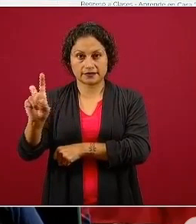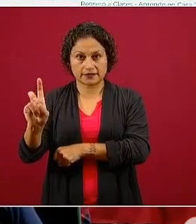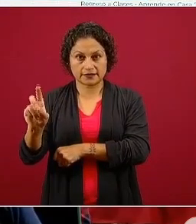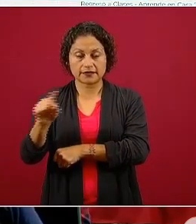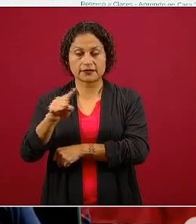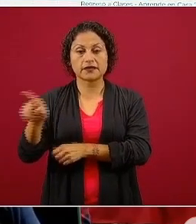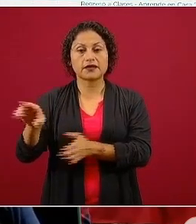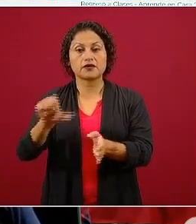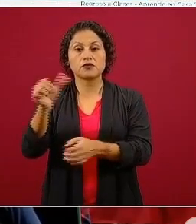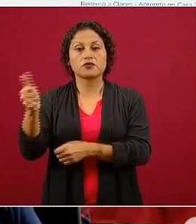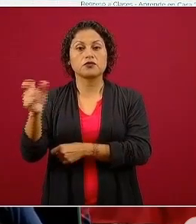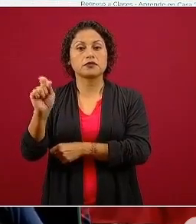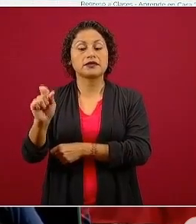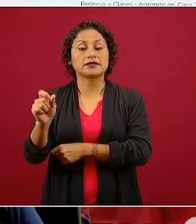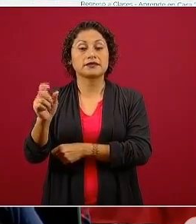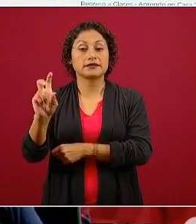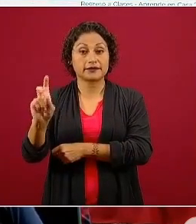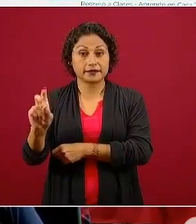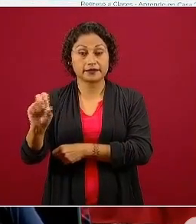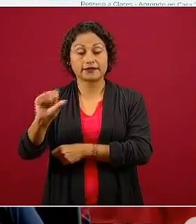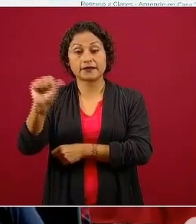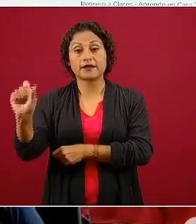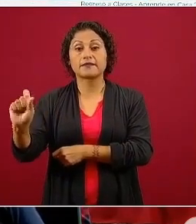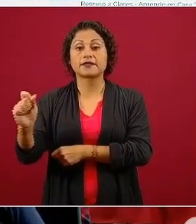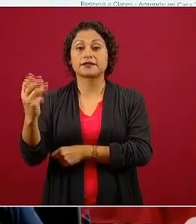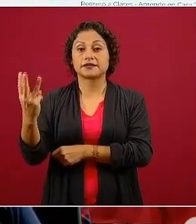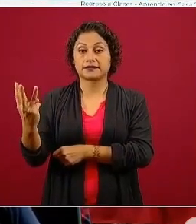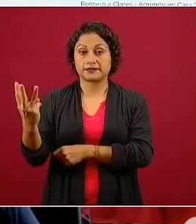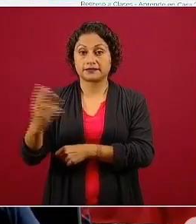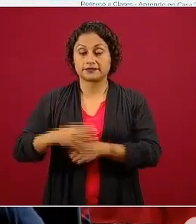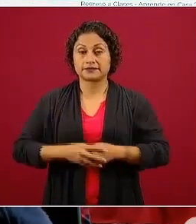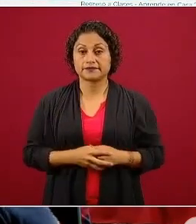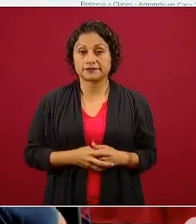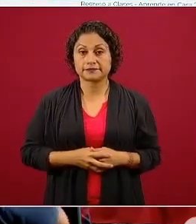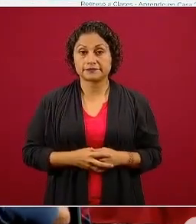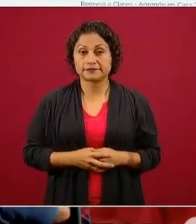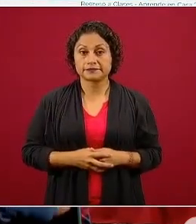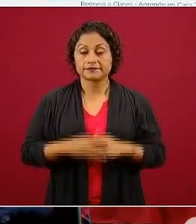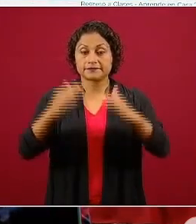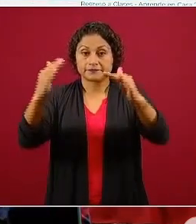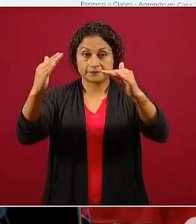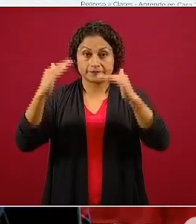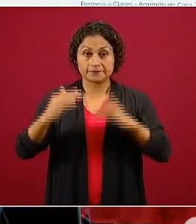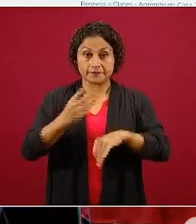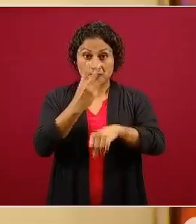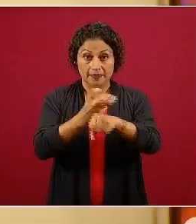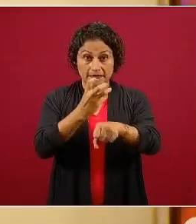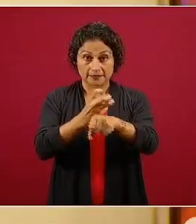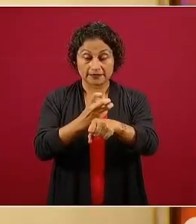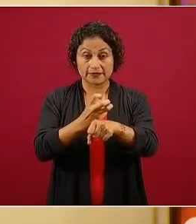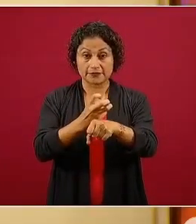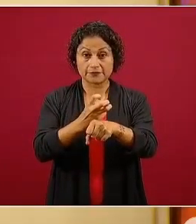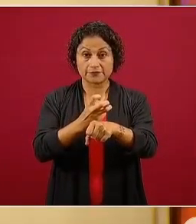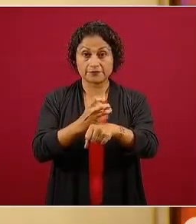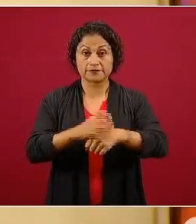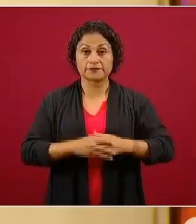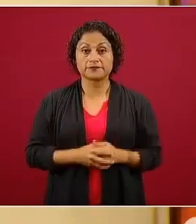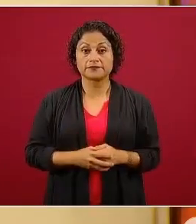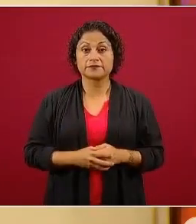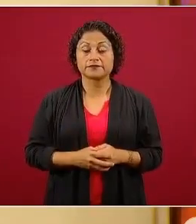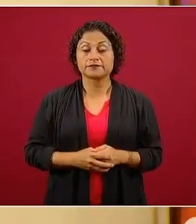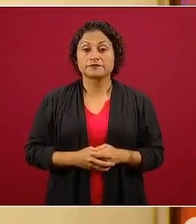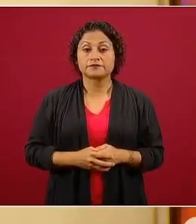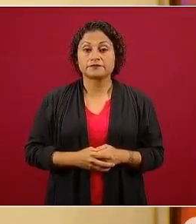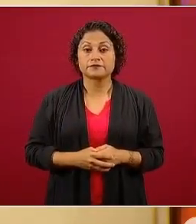20.30 a 23 horas. En tercero de primaria, la opción uno es de 13.30 a